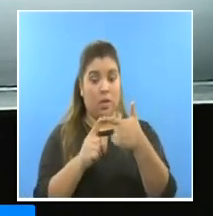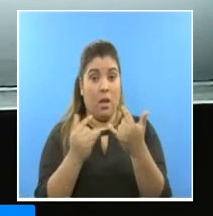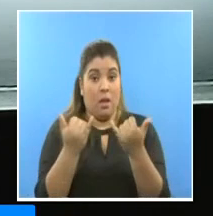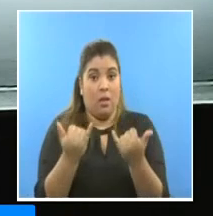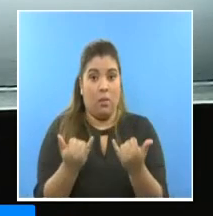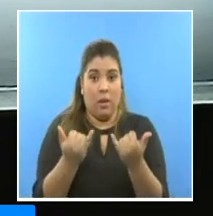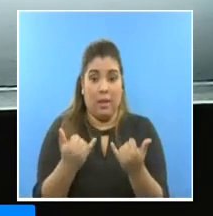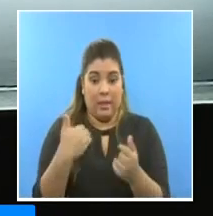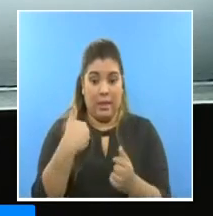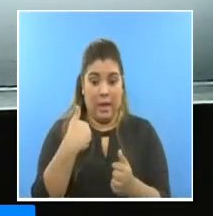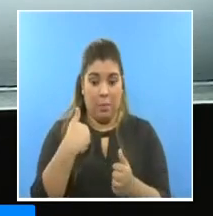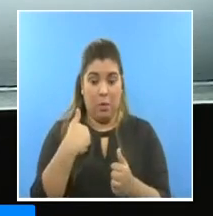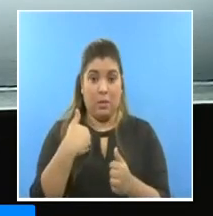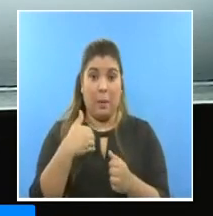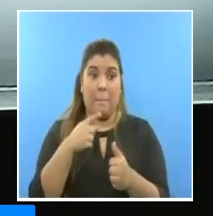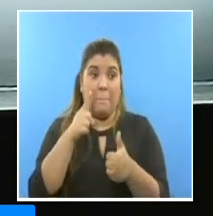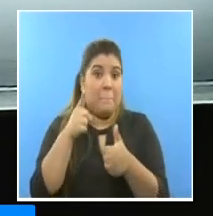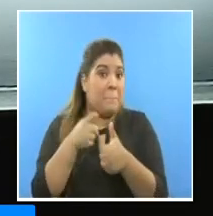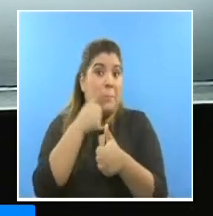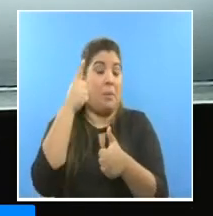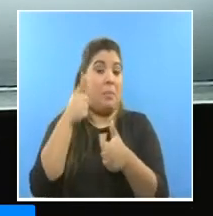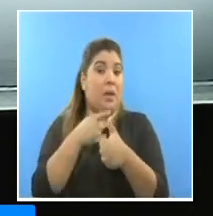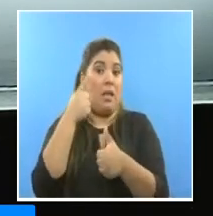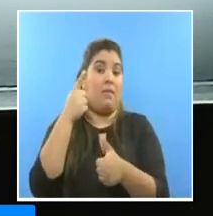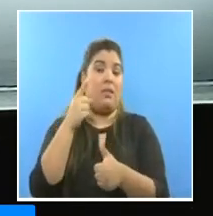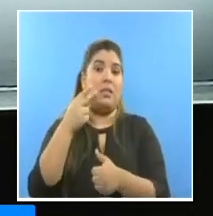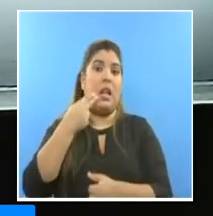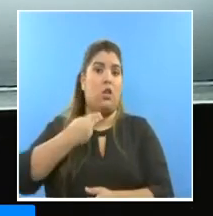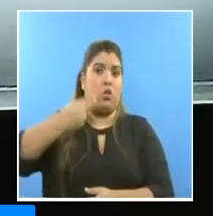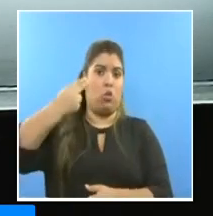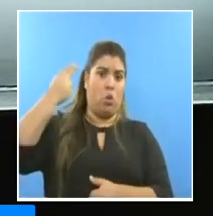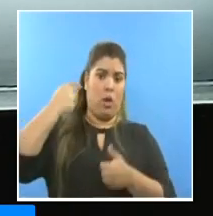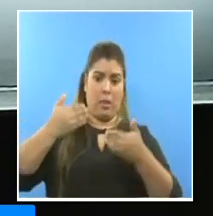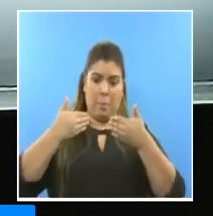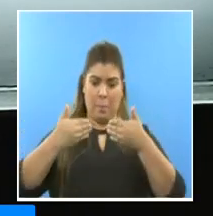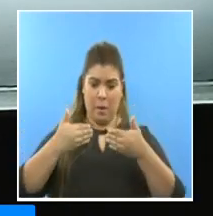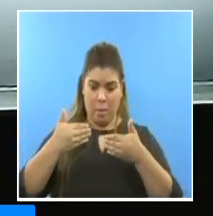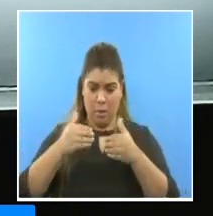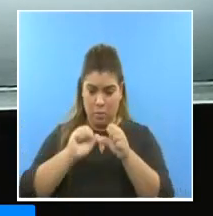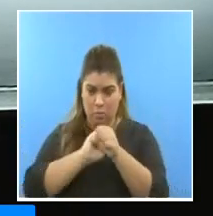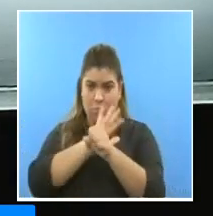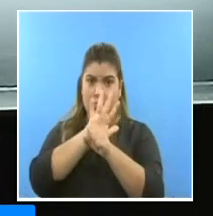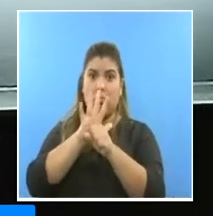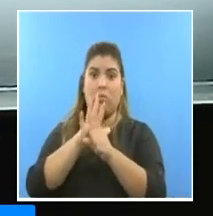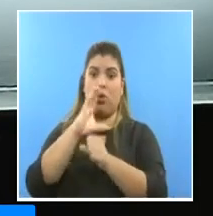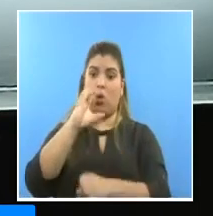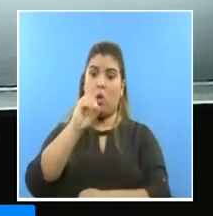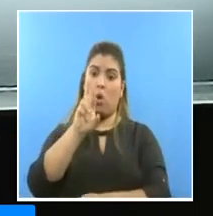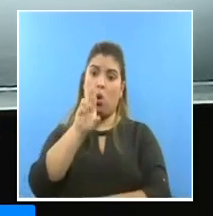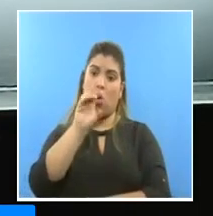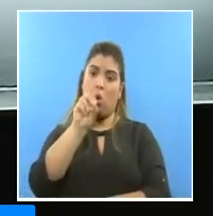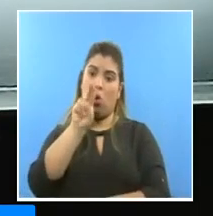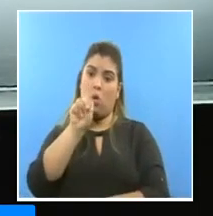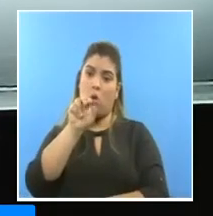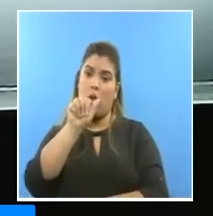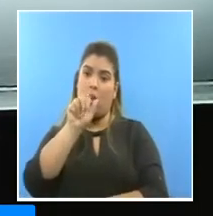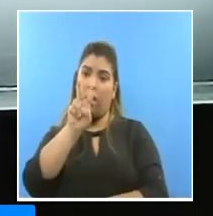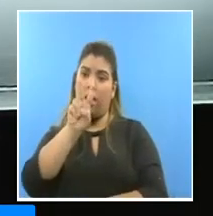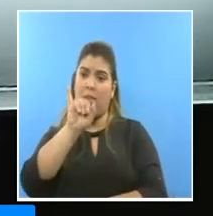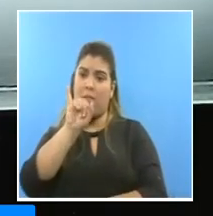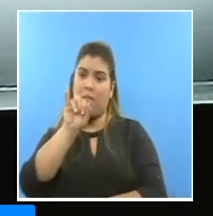frente a la primera pandemia en nuestra historia producida por un coronavirus tres